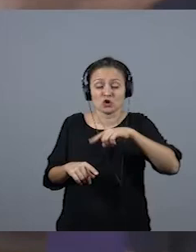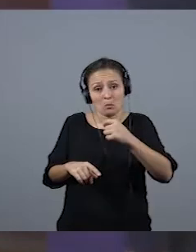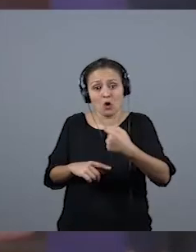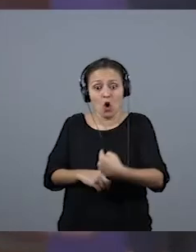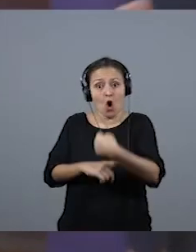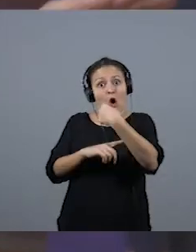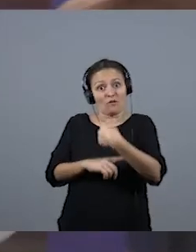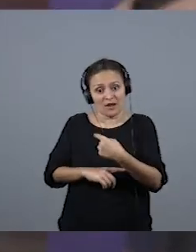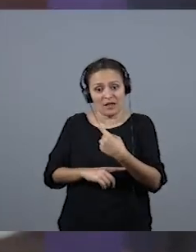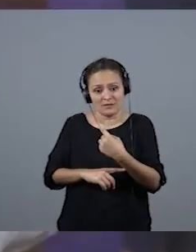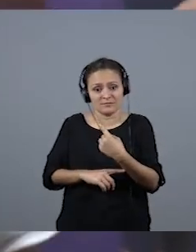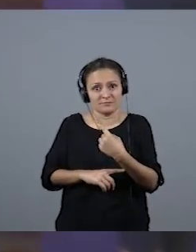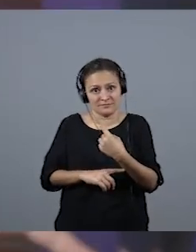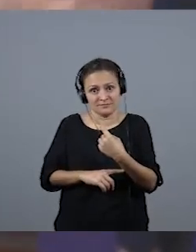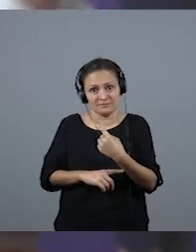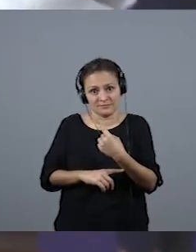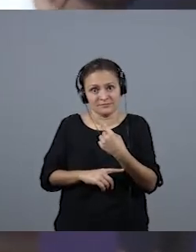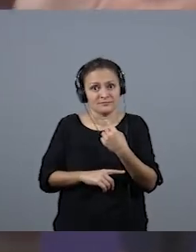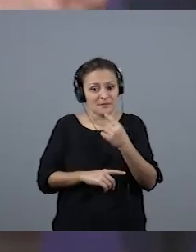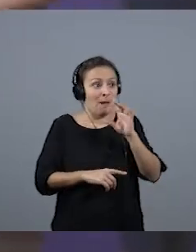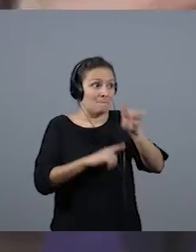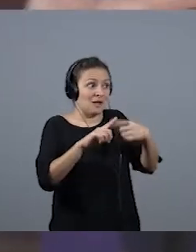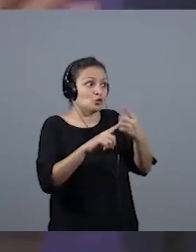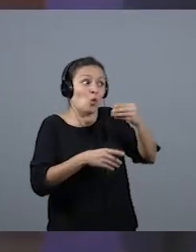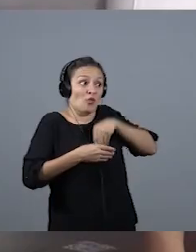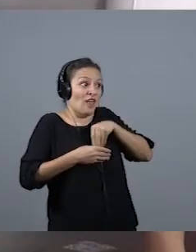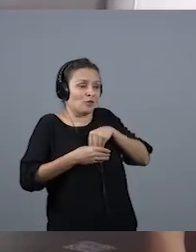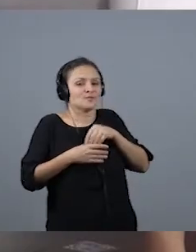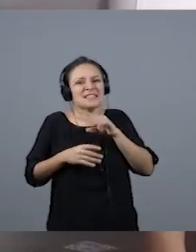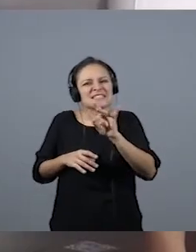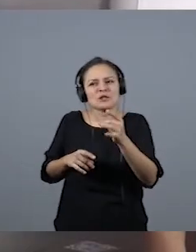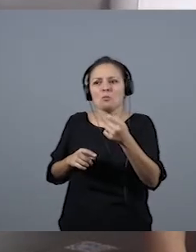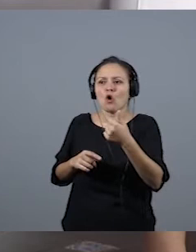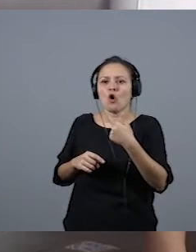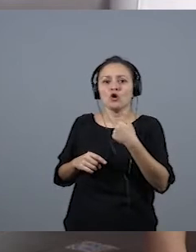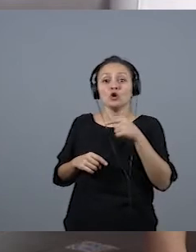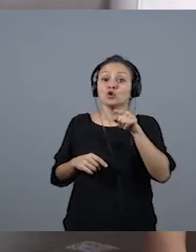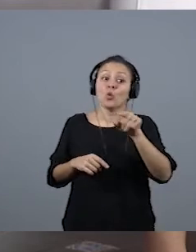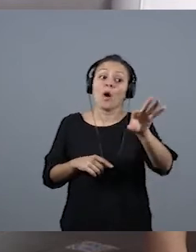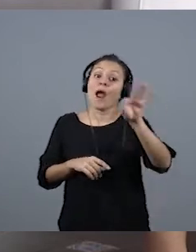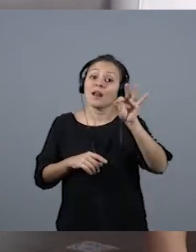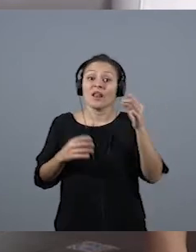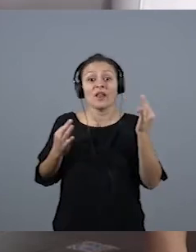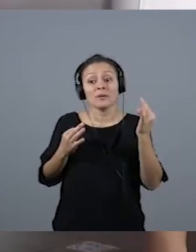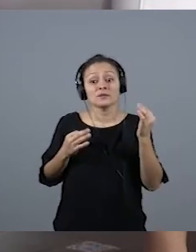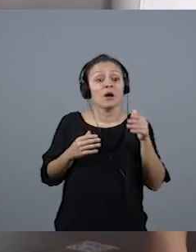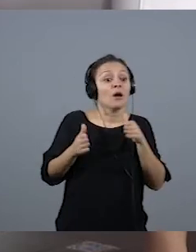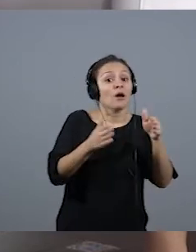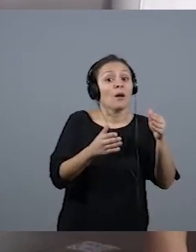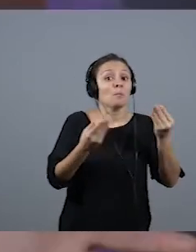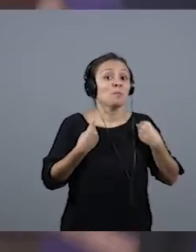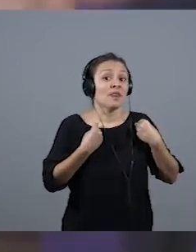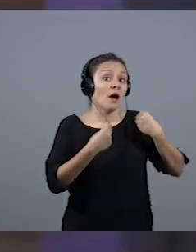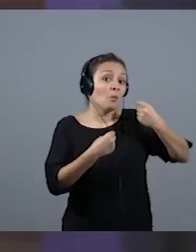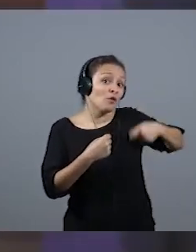Además, porque lo llevas dentro. A elegir, a lo mejor no tiene que elegir. A elegir mi camino profesional o mi camino